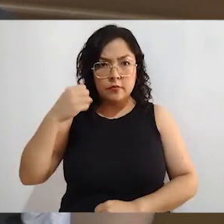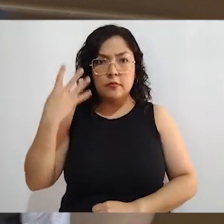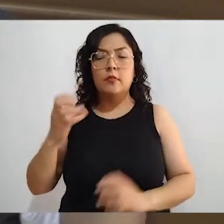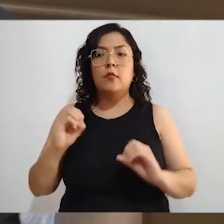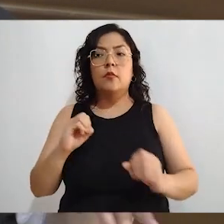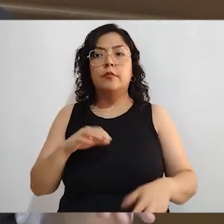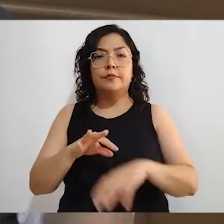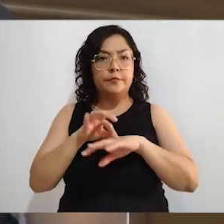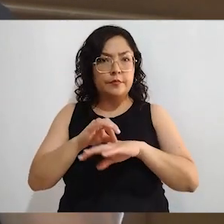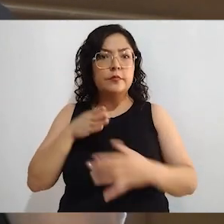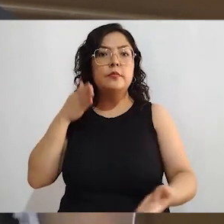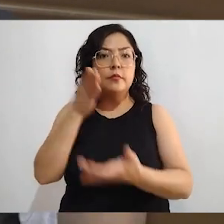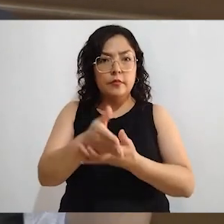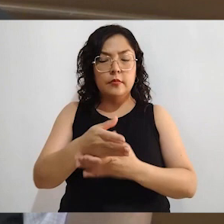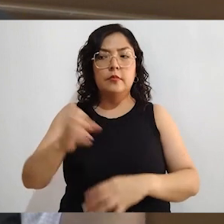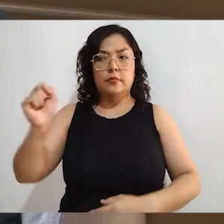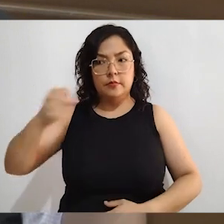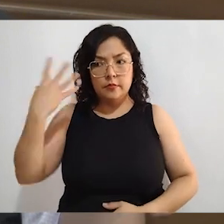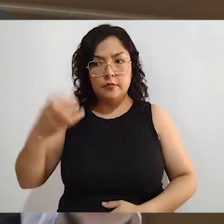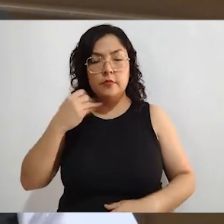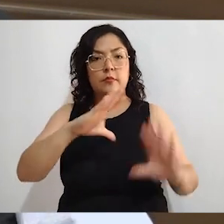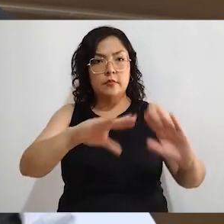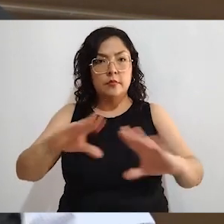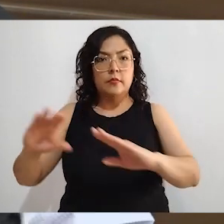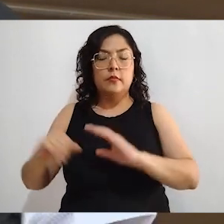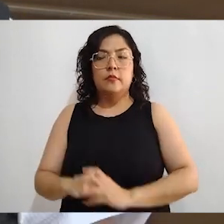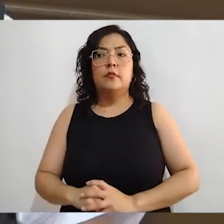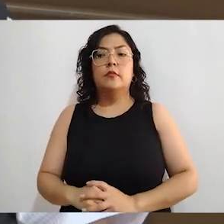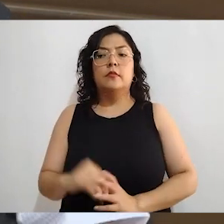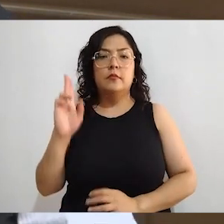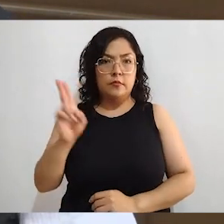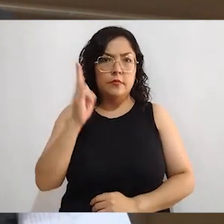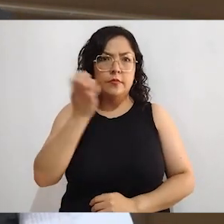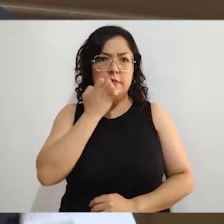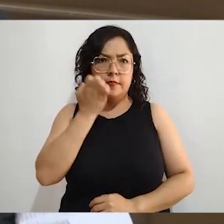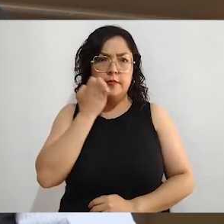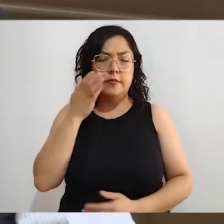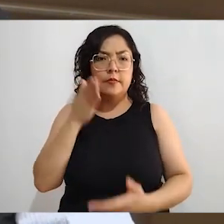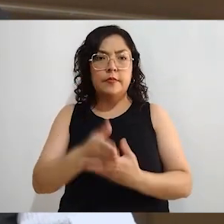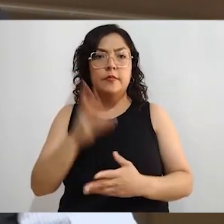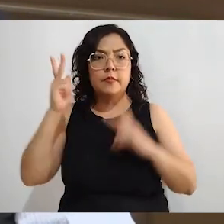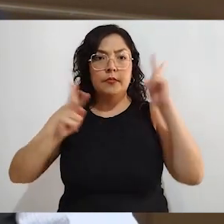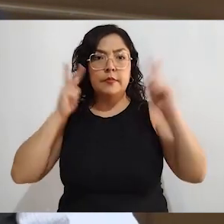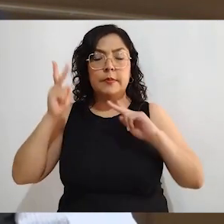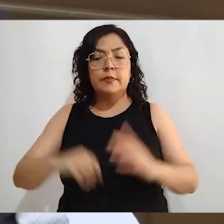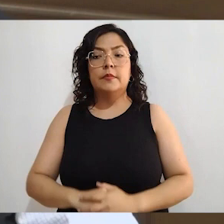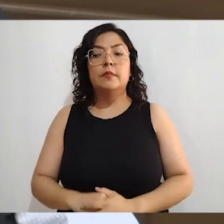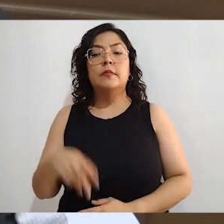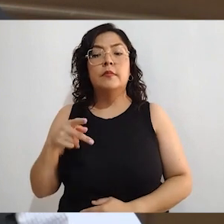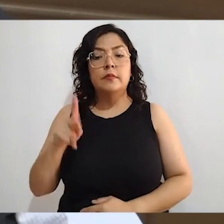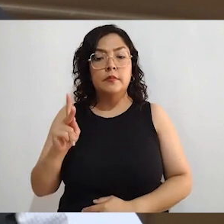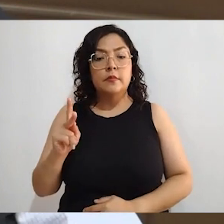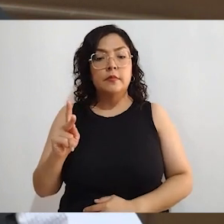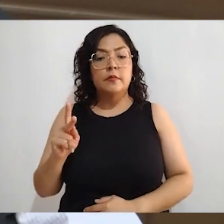actividades en los ámbitos universitarios, por ejemplo. Pero también, en esta ocasión, vamos a trabajar con